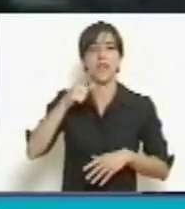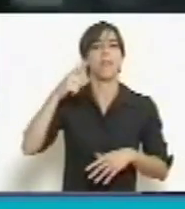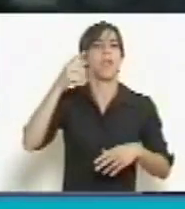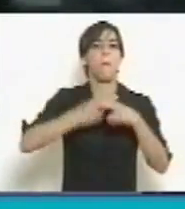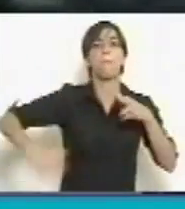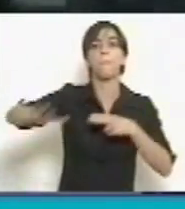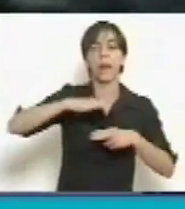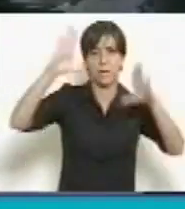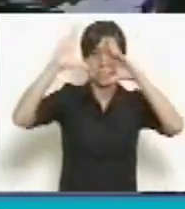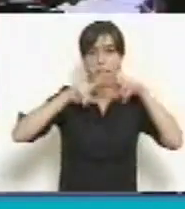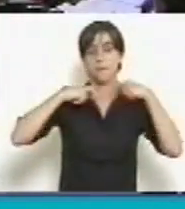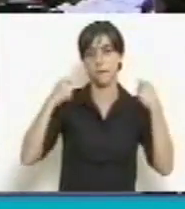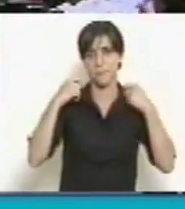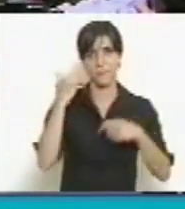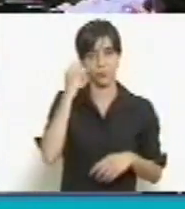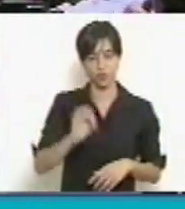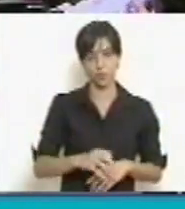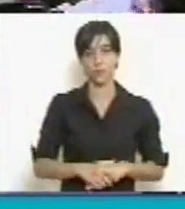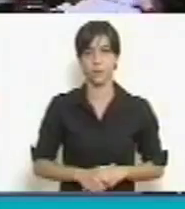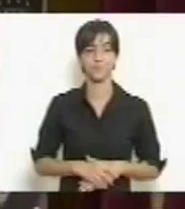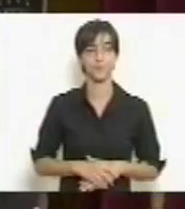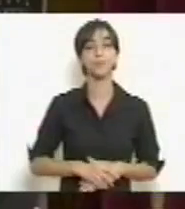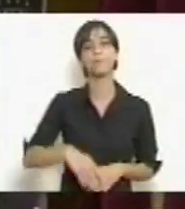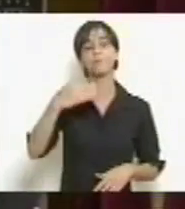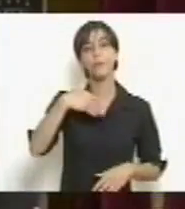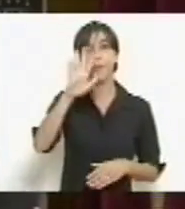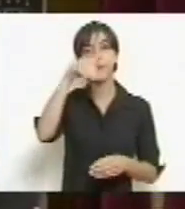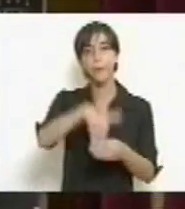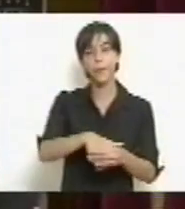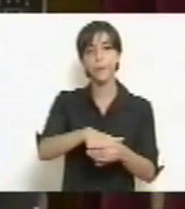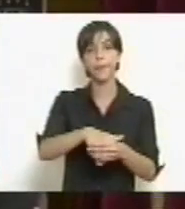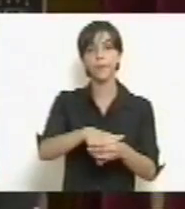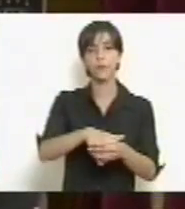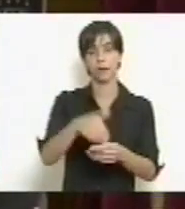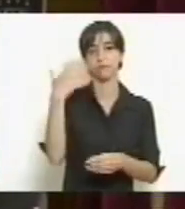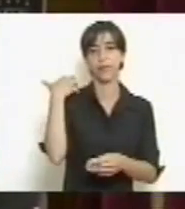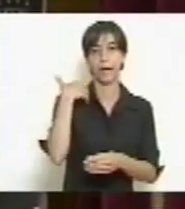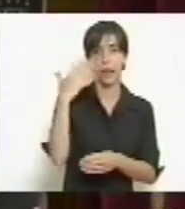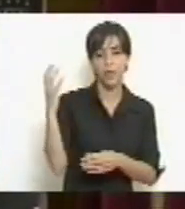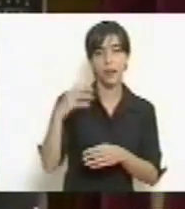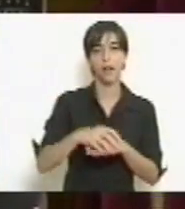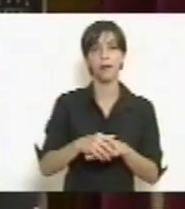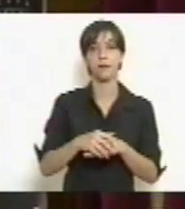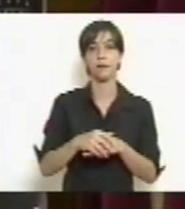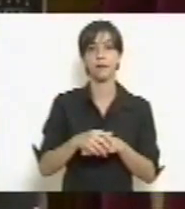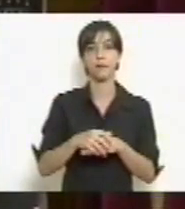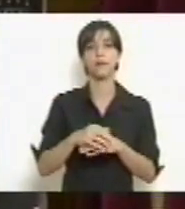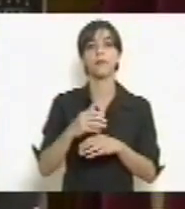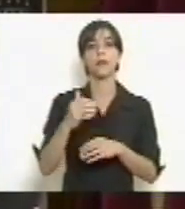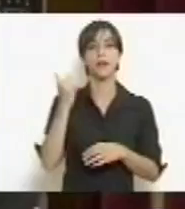Presidenta. Se va a votar en general y en particular